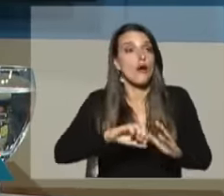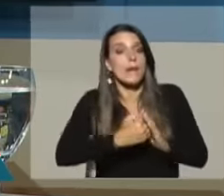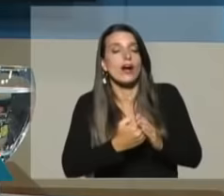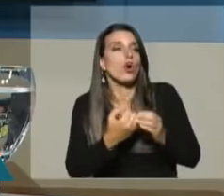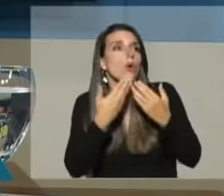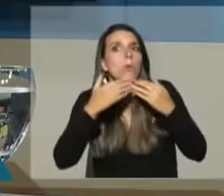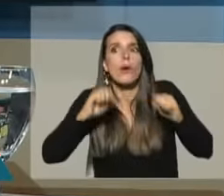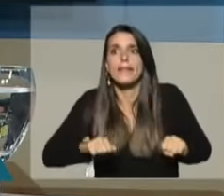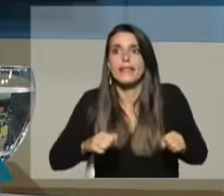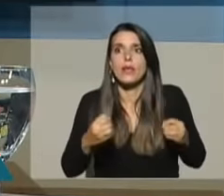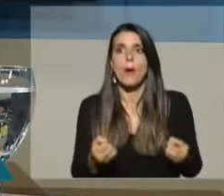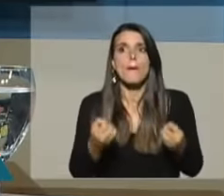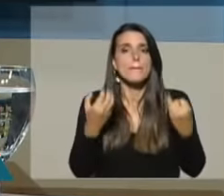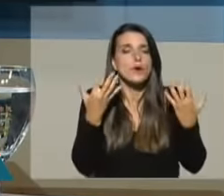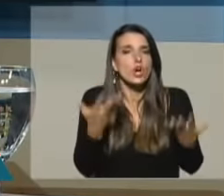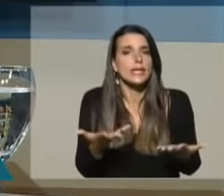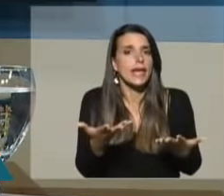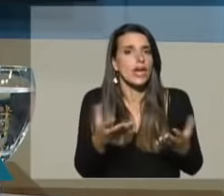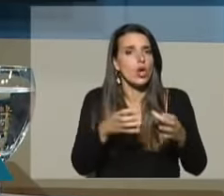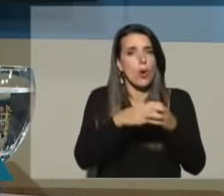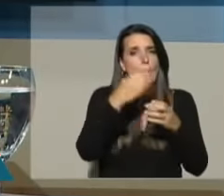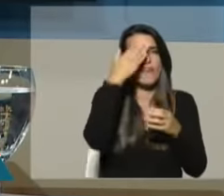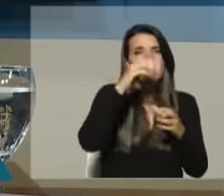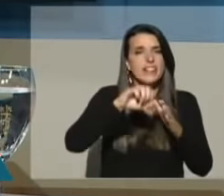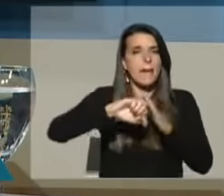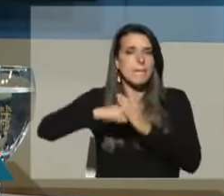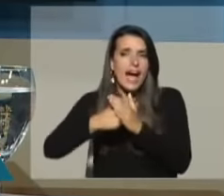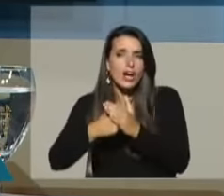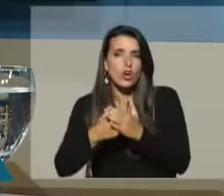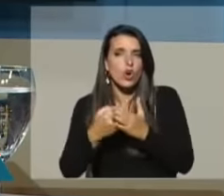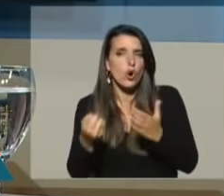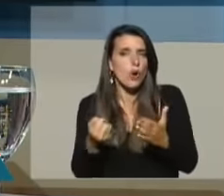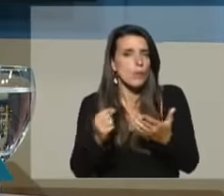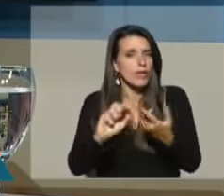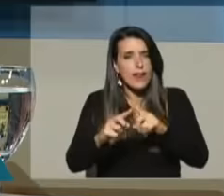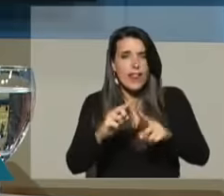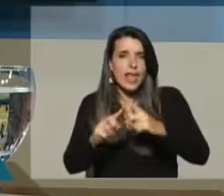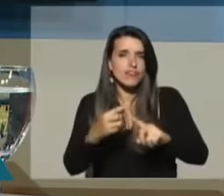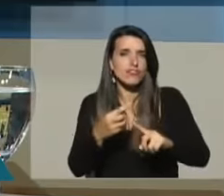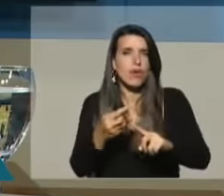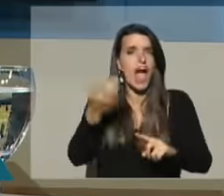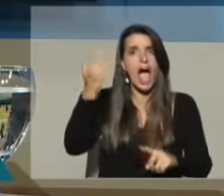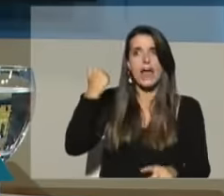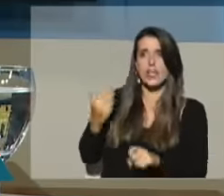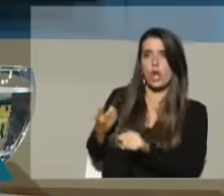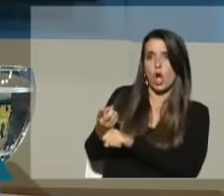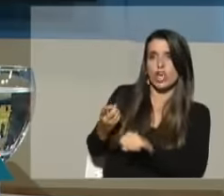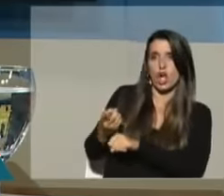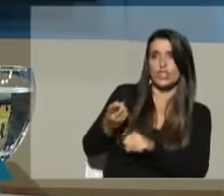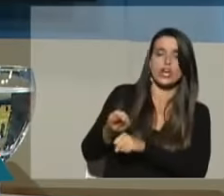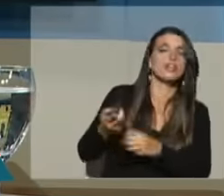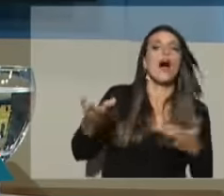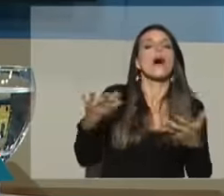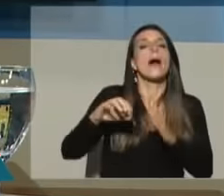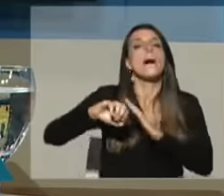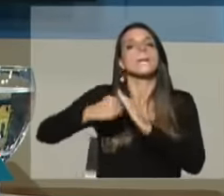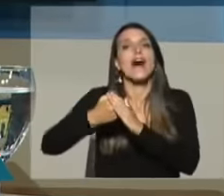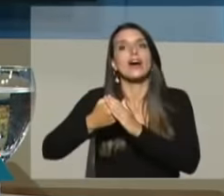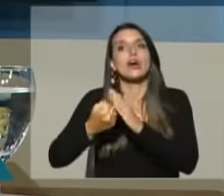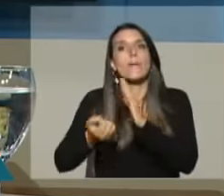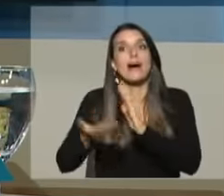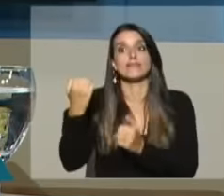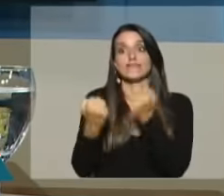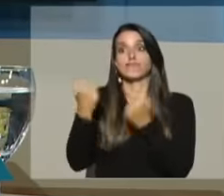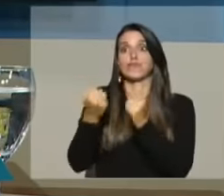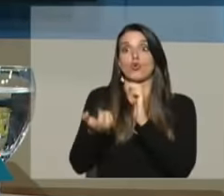entendimos esa relación tan cercana entre el Frente Amplio y los bancos, tanto los combatieron en el pasado que terminaron haciendo que los bancos ganaran como